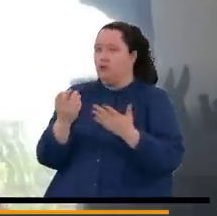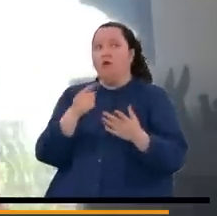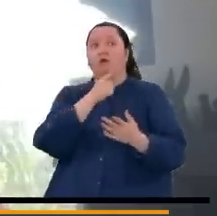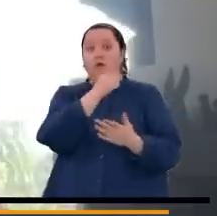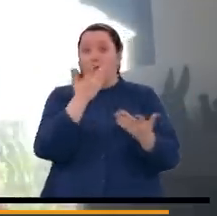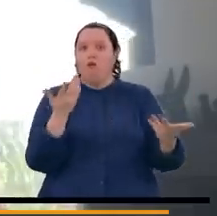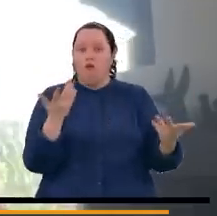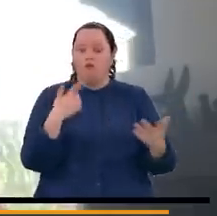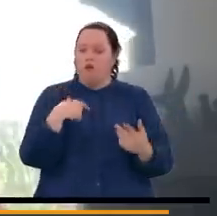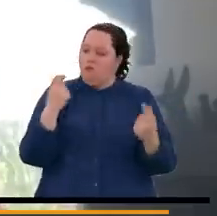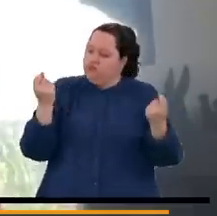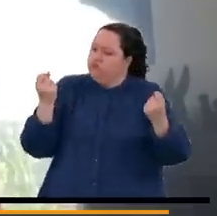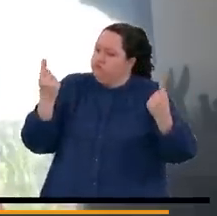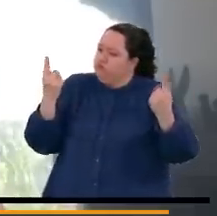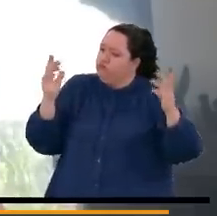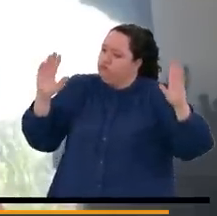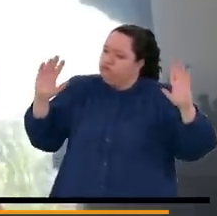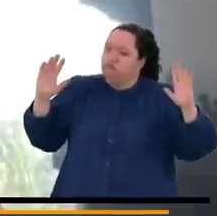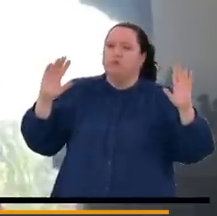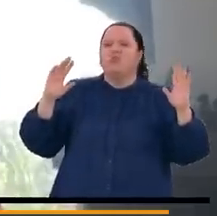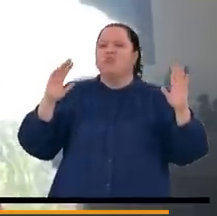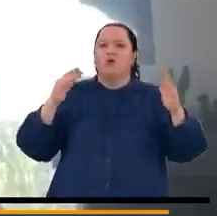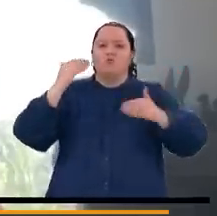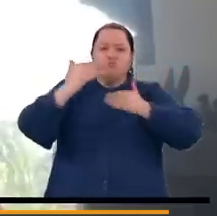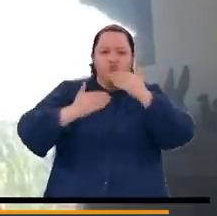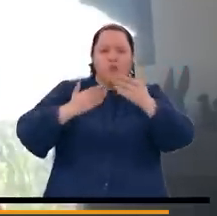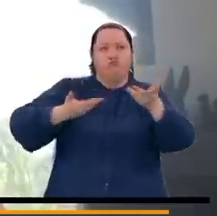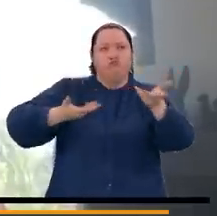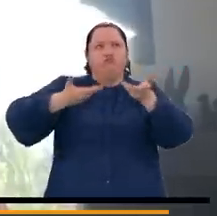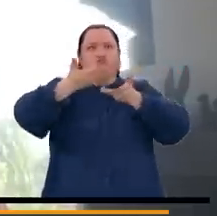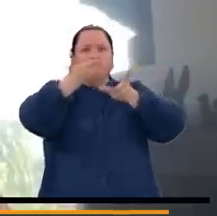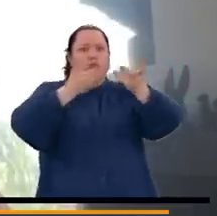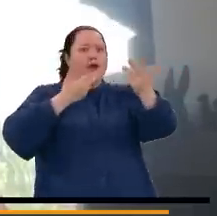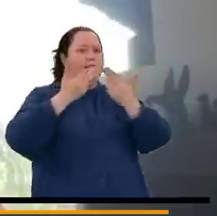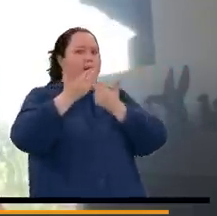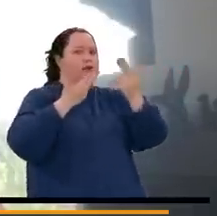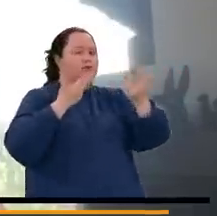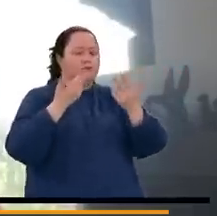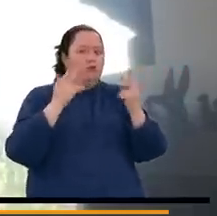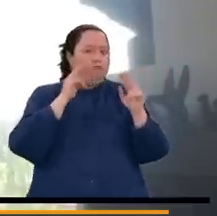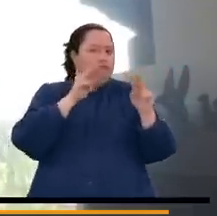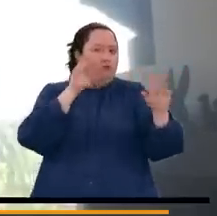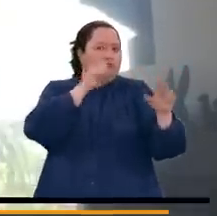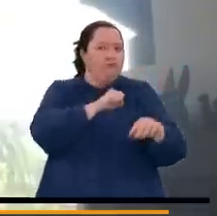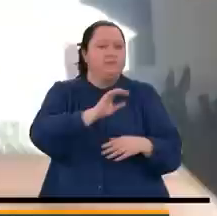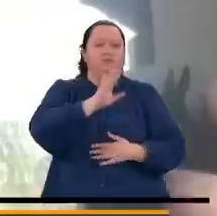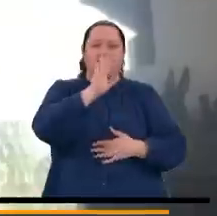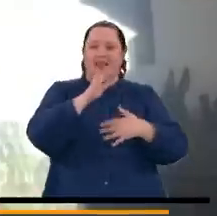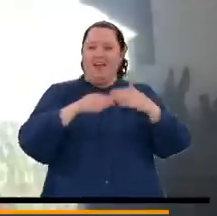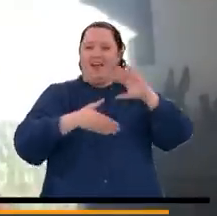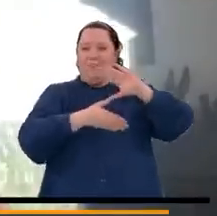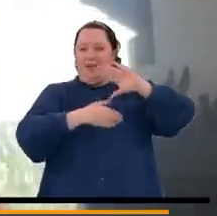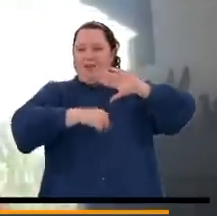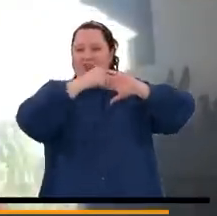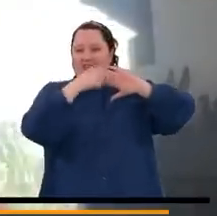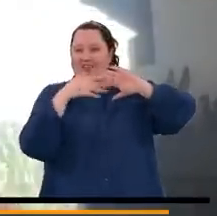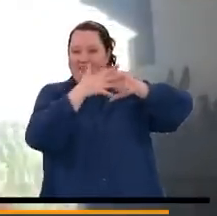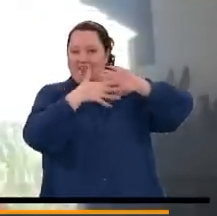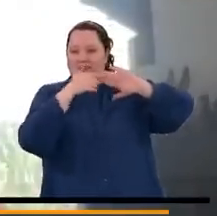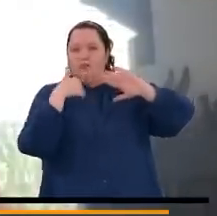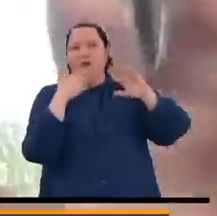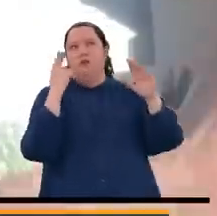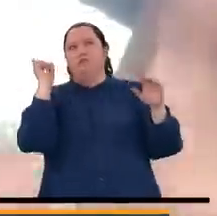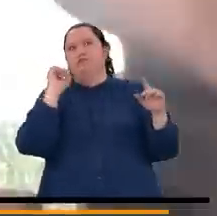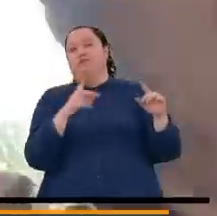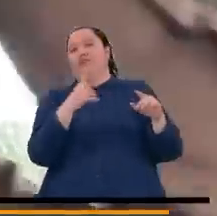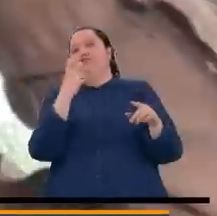un entendimiento perfecto para continuar con esas relaciones. Los norteamericanos, con quienes tenemos una relación de amistad de